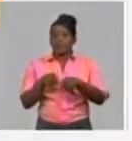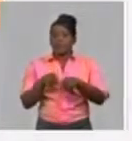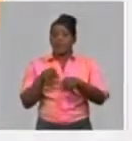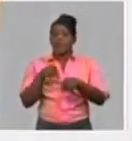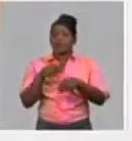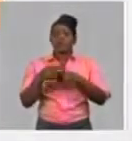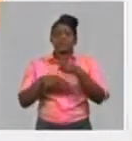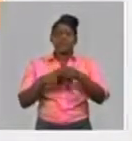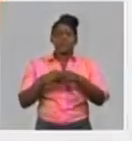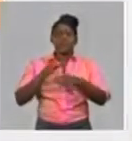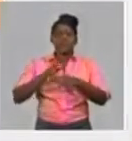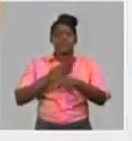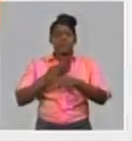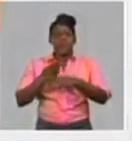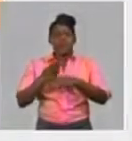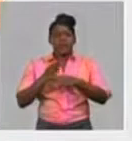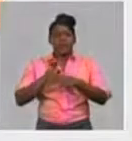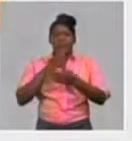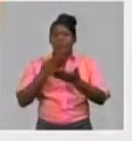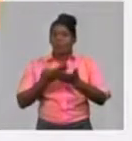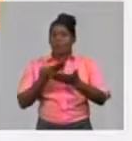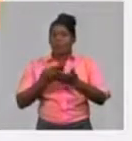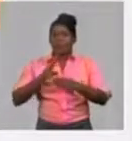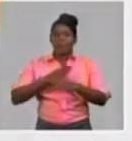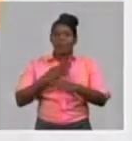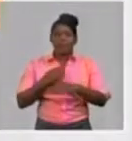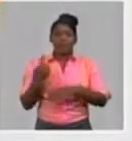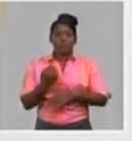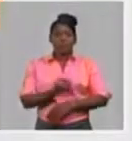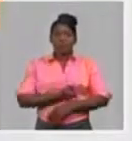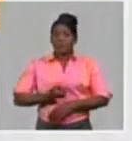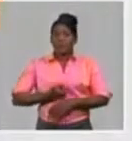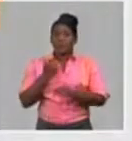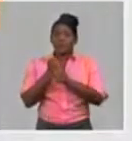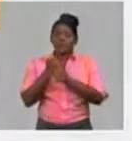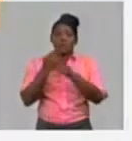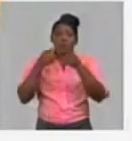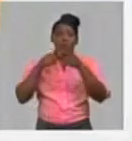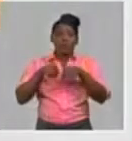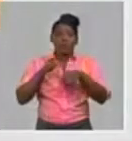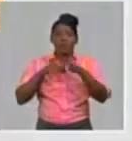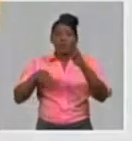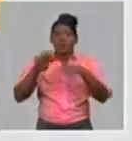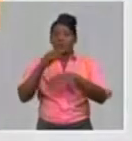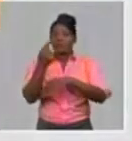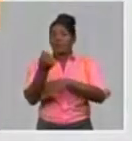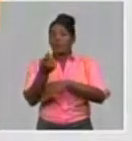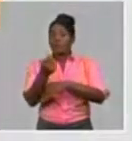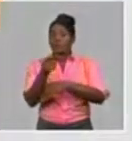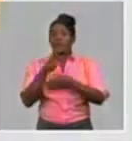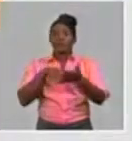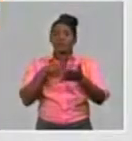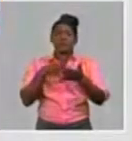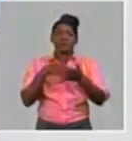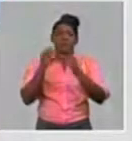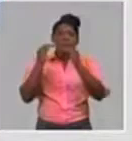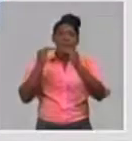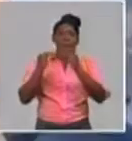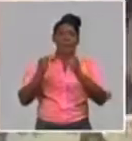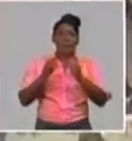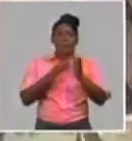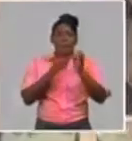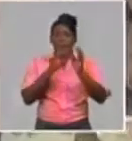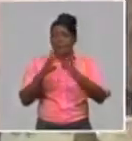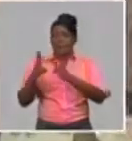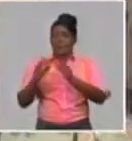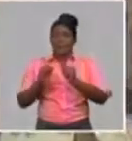readecuación del plan de la economía, nosotros dirigimos los esfuerzos de conjunto con el Ministerio de Economía a estas prioridades. Organizar